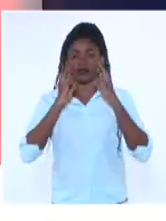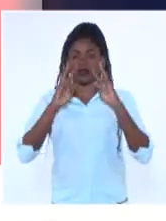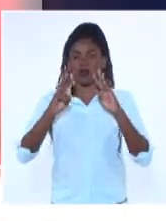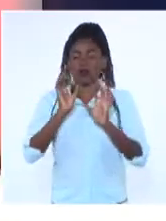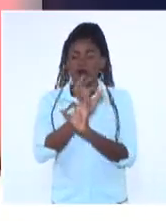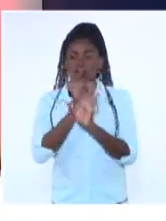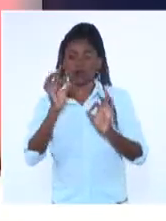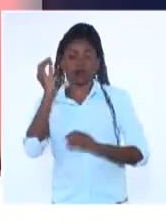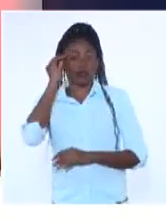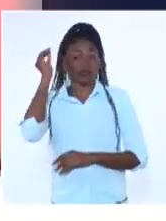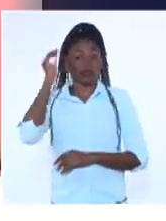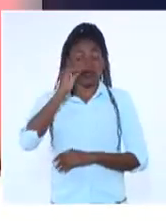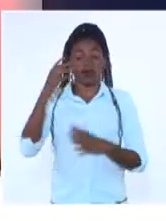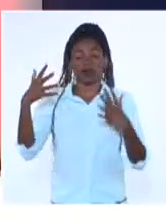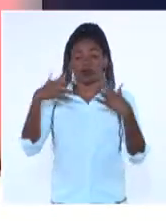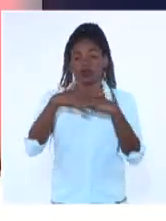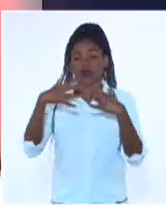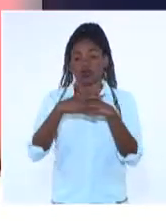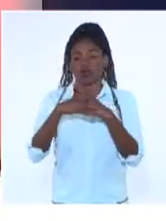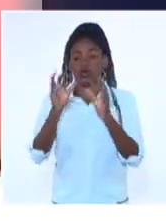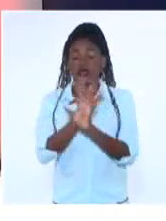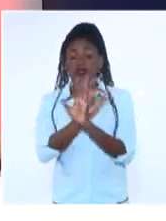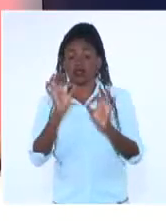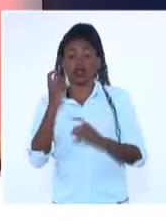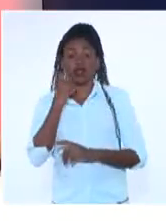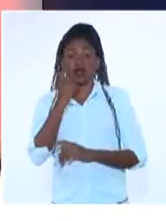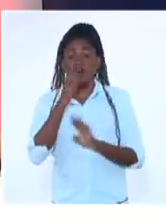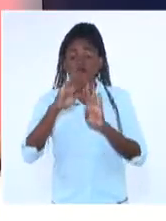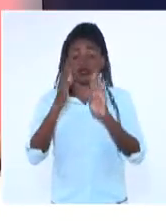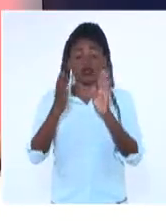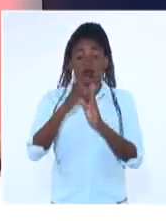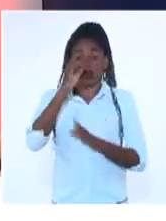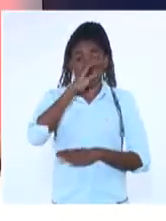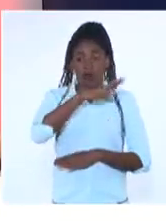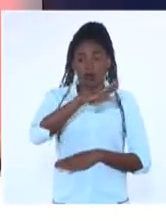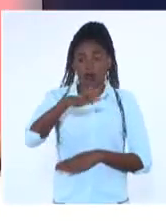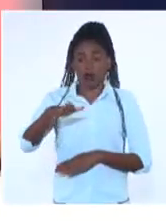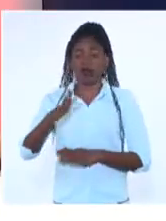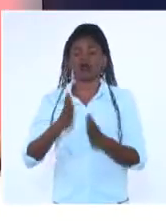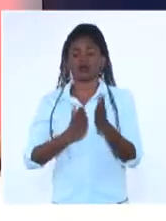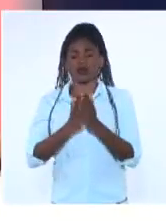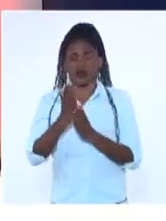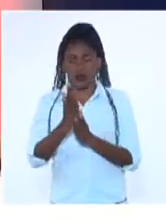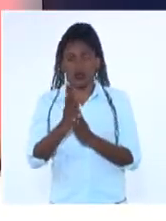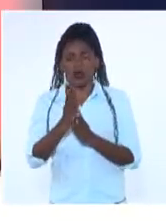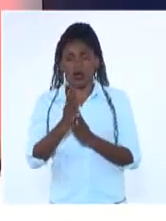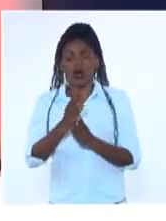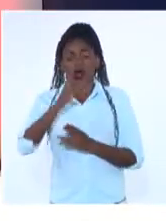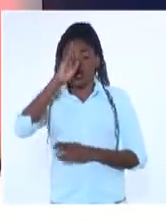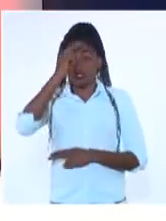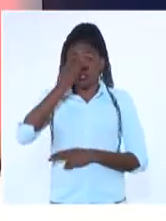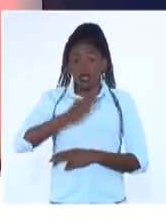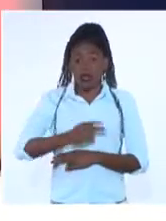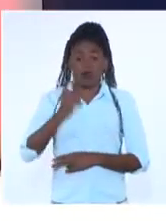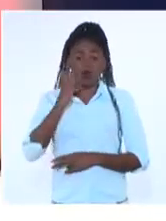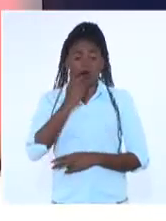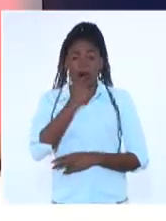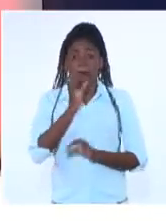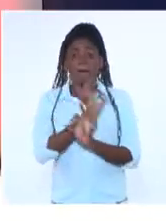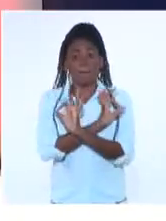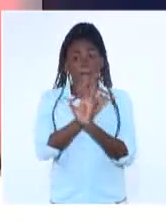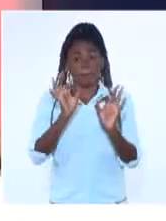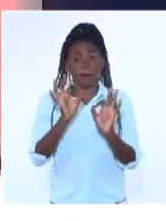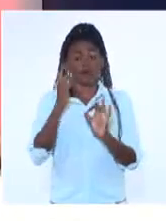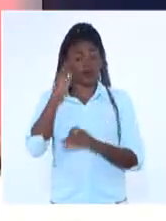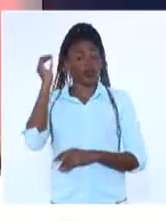conciencia sobre temas relacionados con la higiene bucal en todas las edades y por eso mantener una salud bucal adecuada. Hay que tener en cuenta